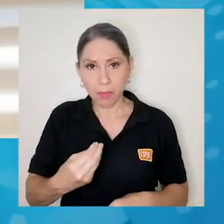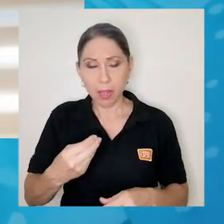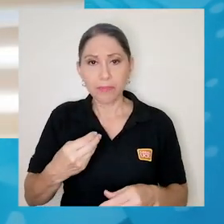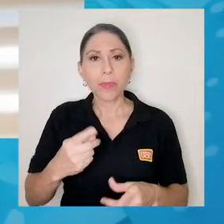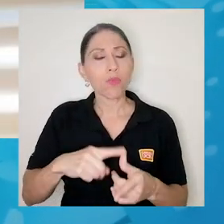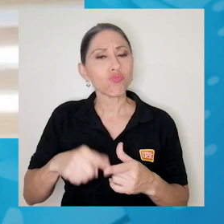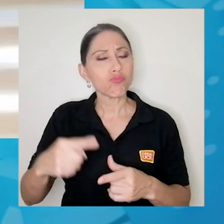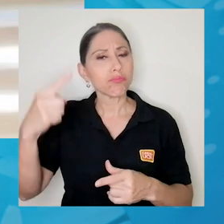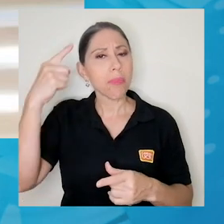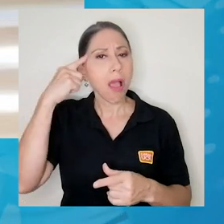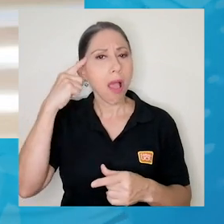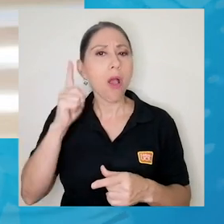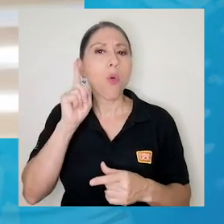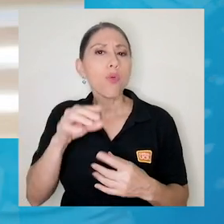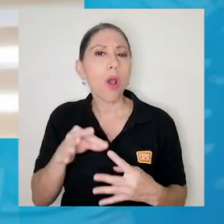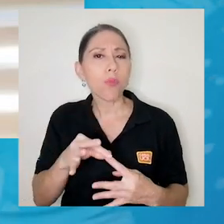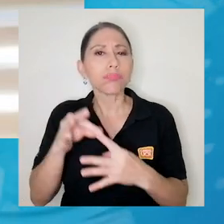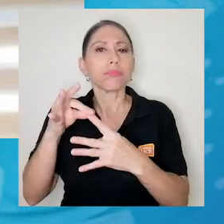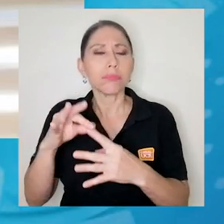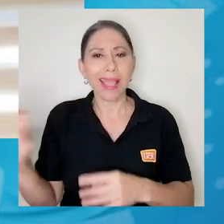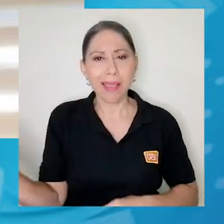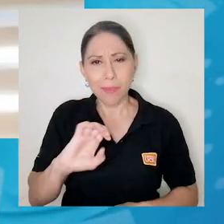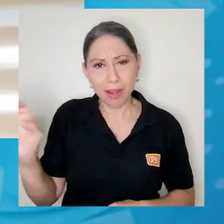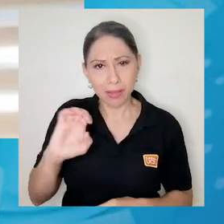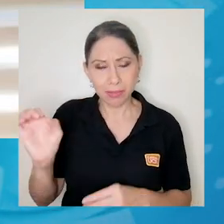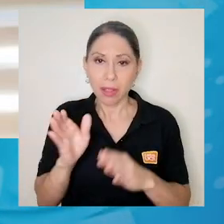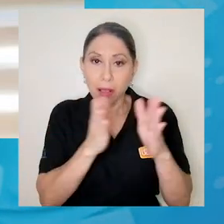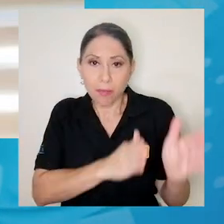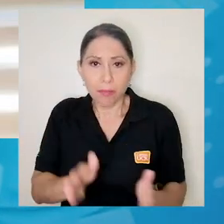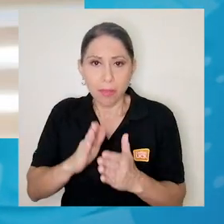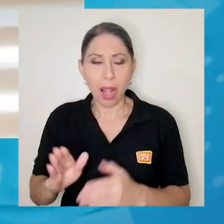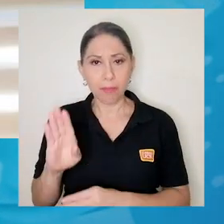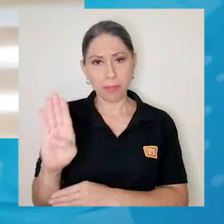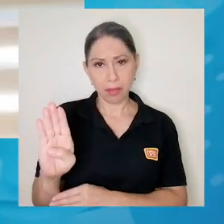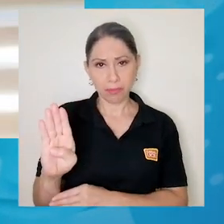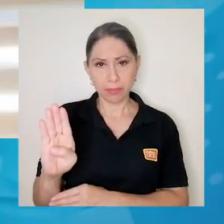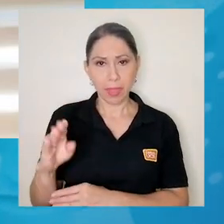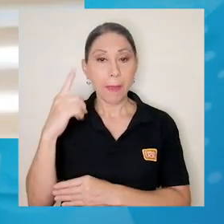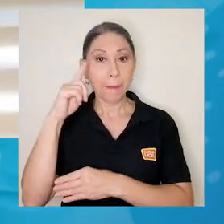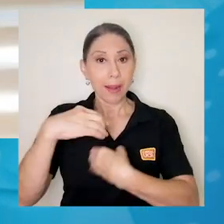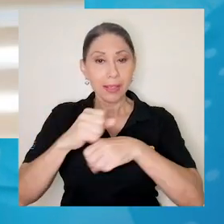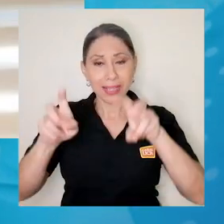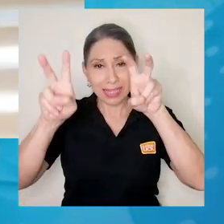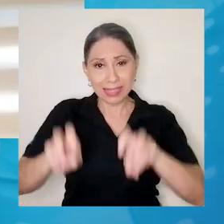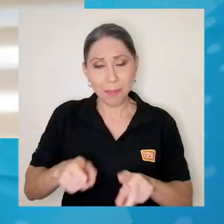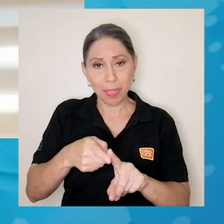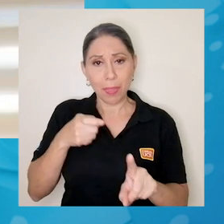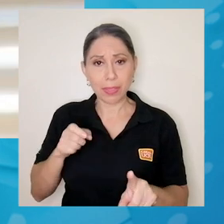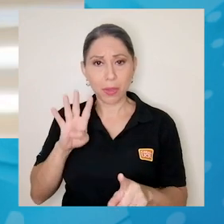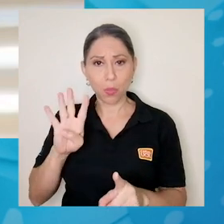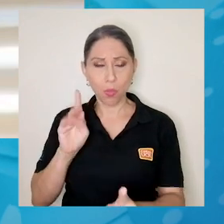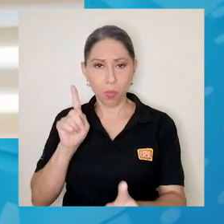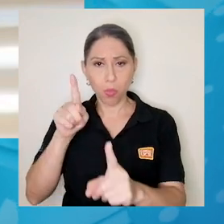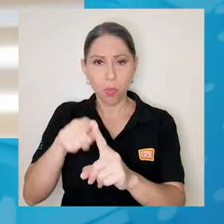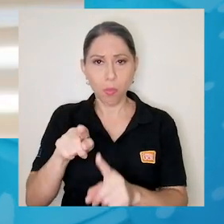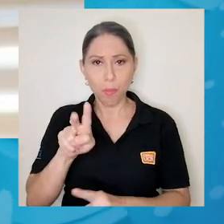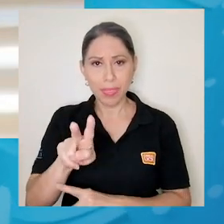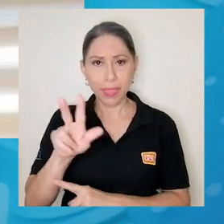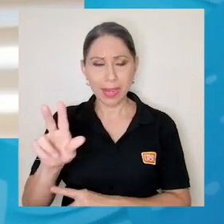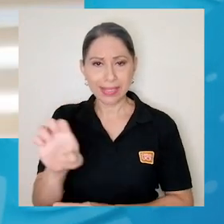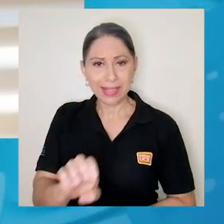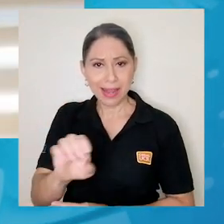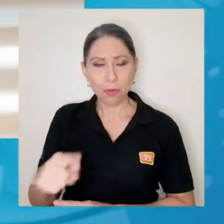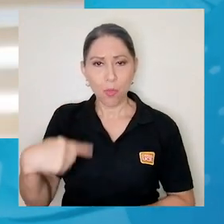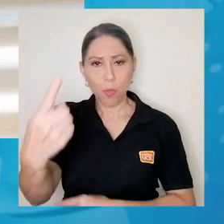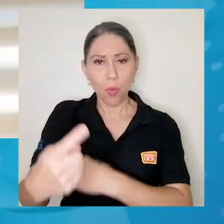una alternativa de emergencia o un plan B para concretar la aplicación entre el 4 y el 23 de